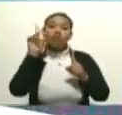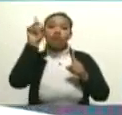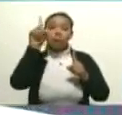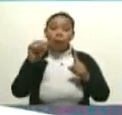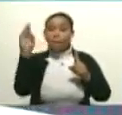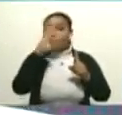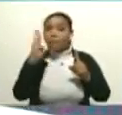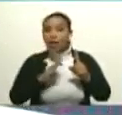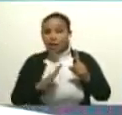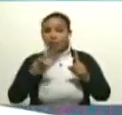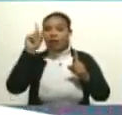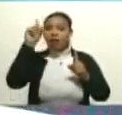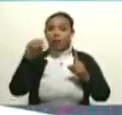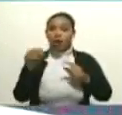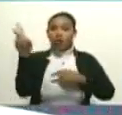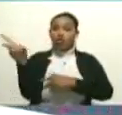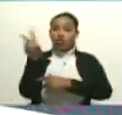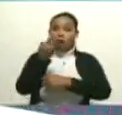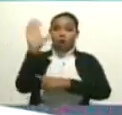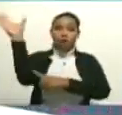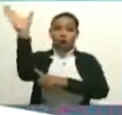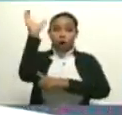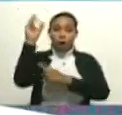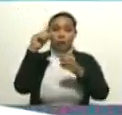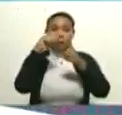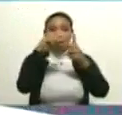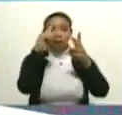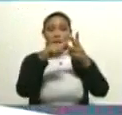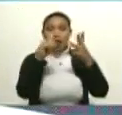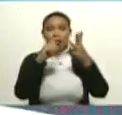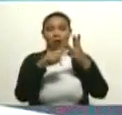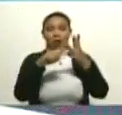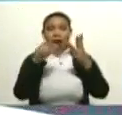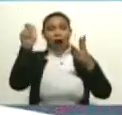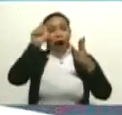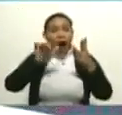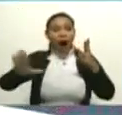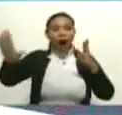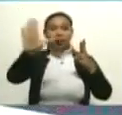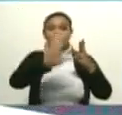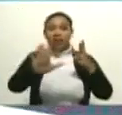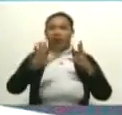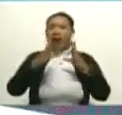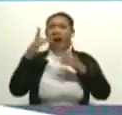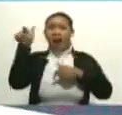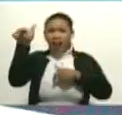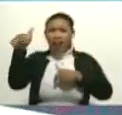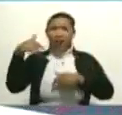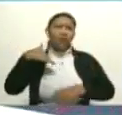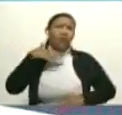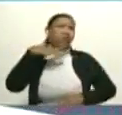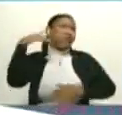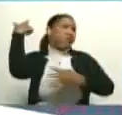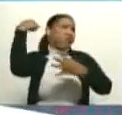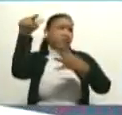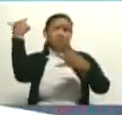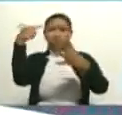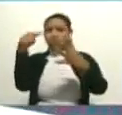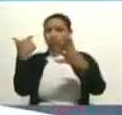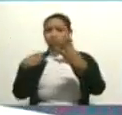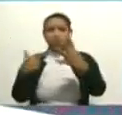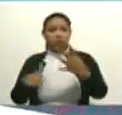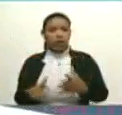Brasil, de Colombia, del Asia. Allí hay de todo. ¿Cómo el arca de Noé, pues?